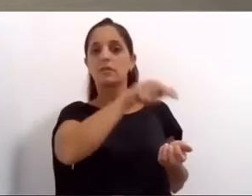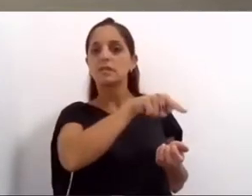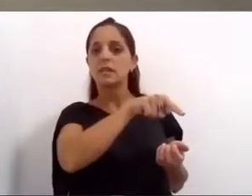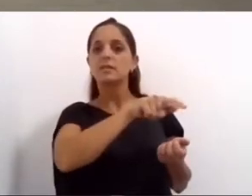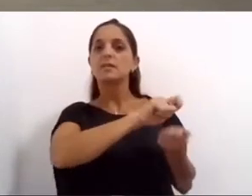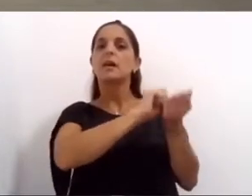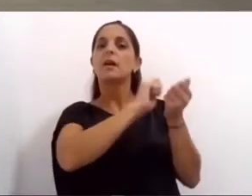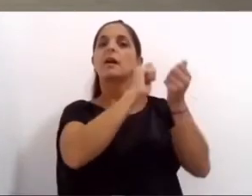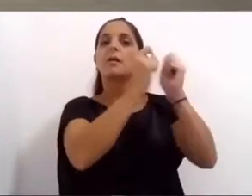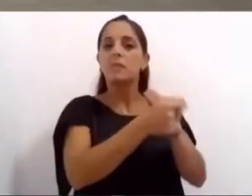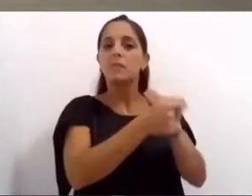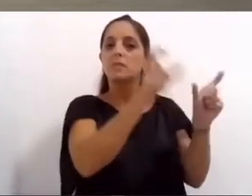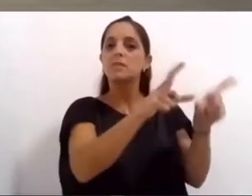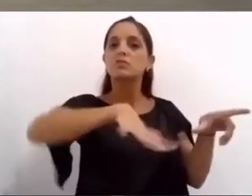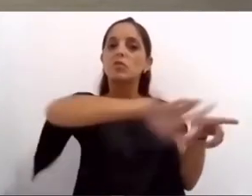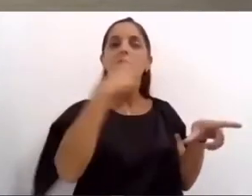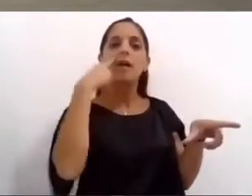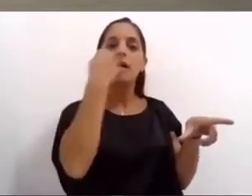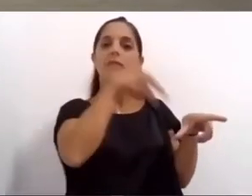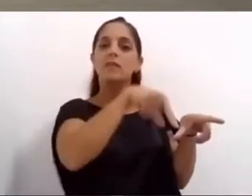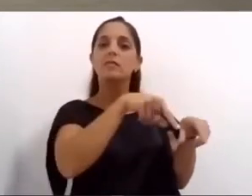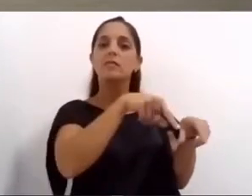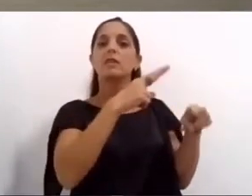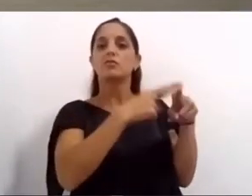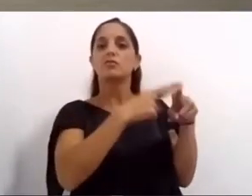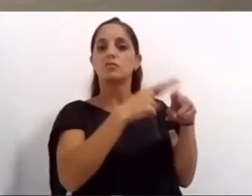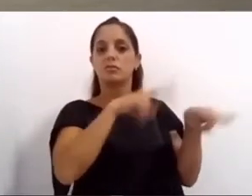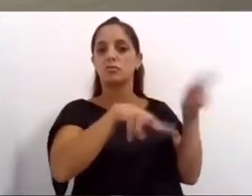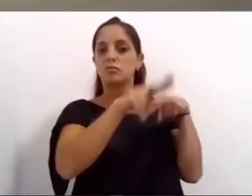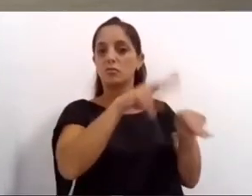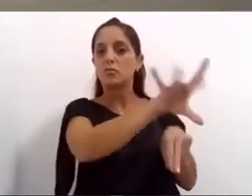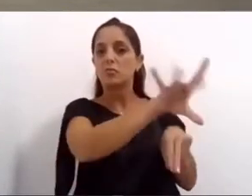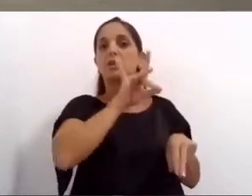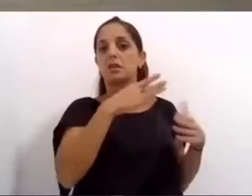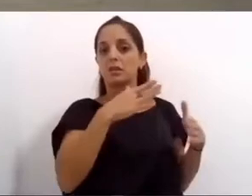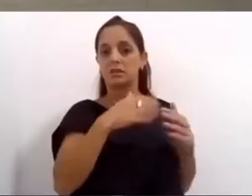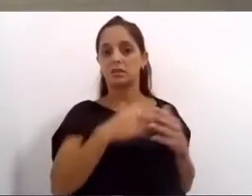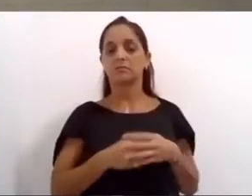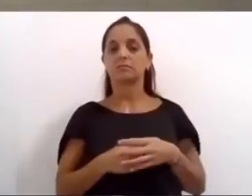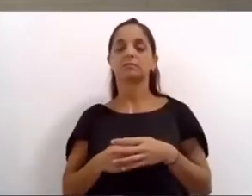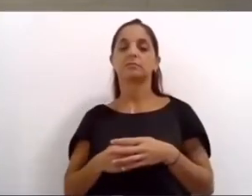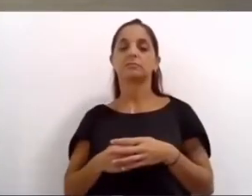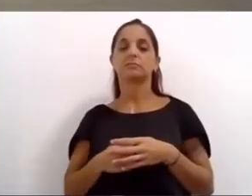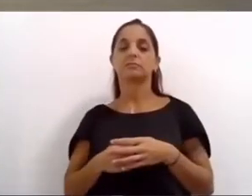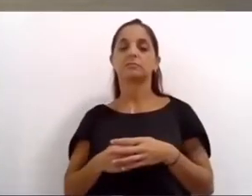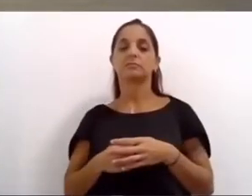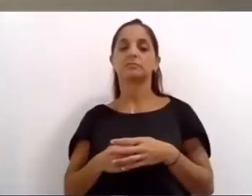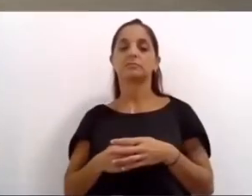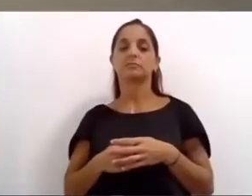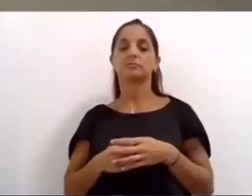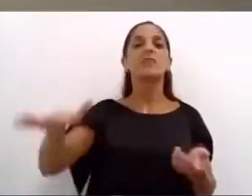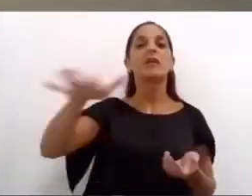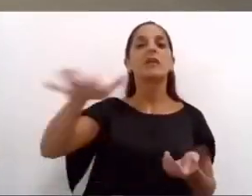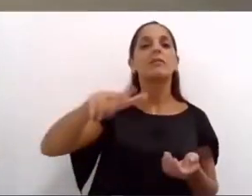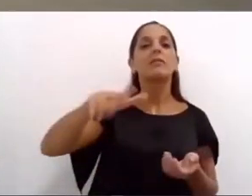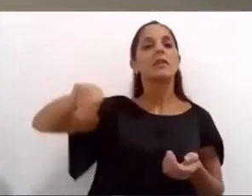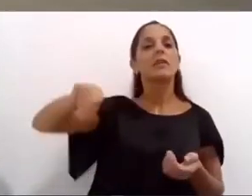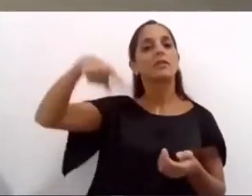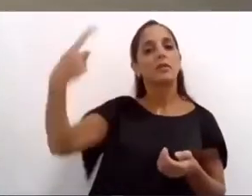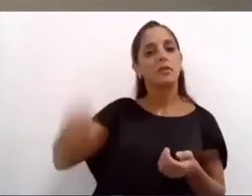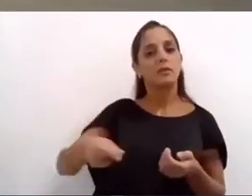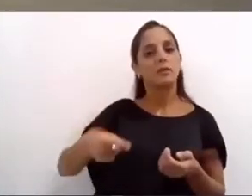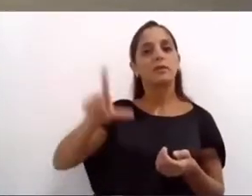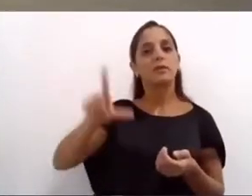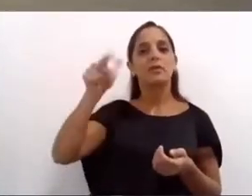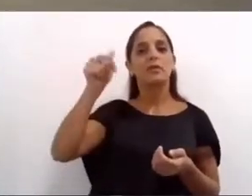el nombre que los vecinos definan teniendo el tendido urbano de cualquier otro barrio de la ciudad en barrio la sexta terminaremos las